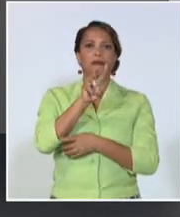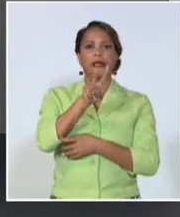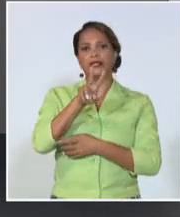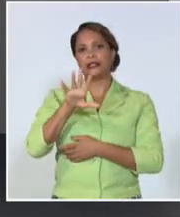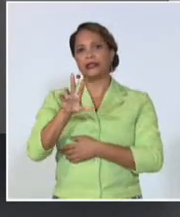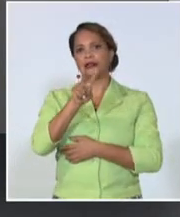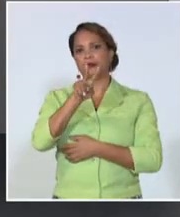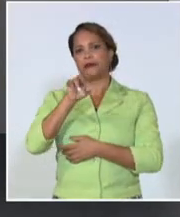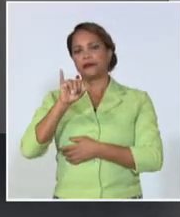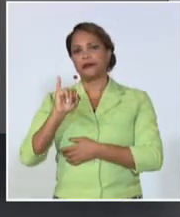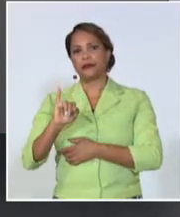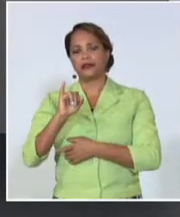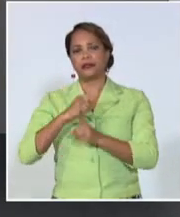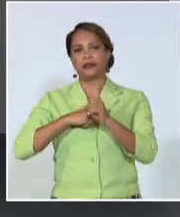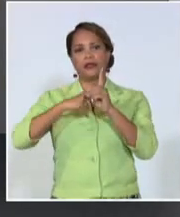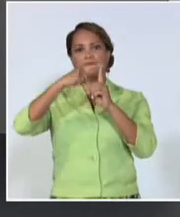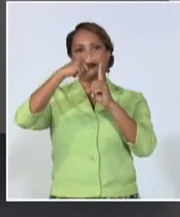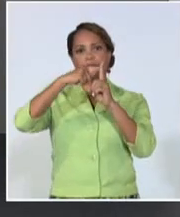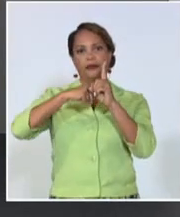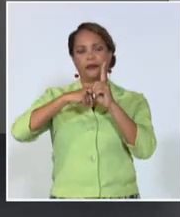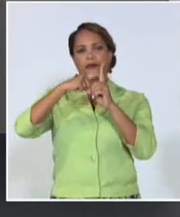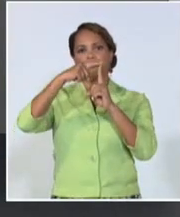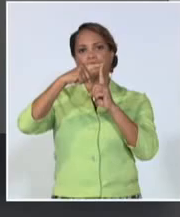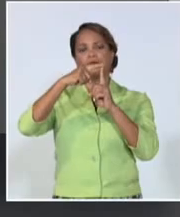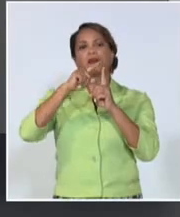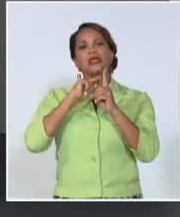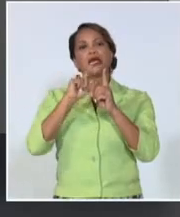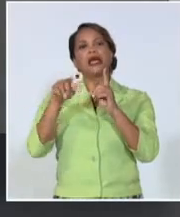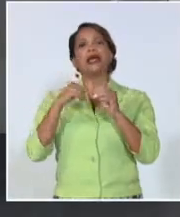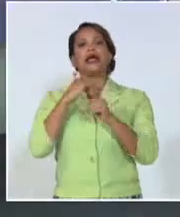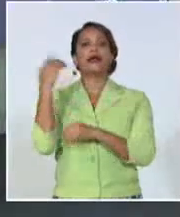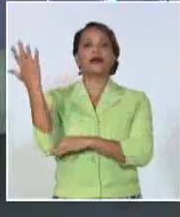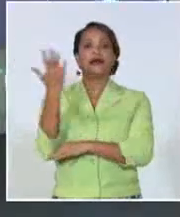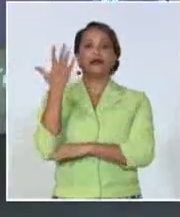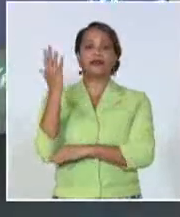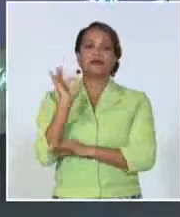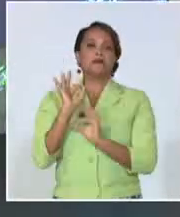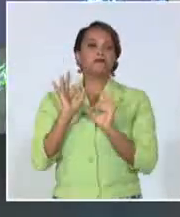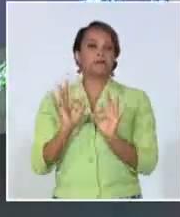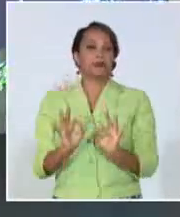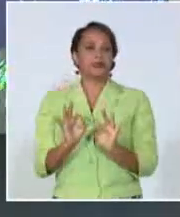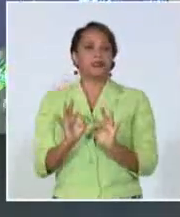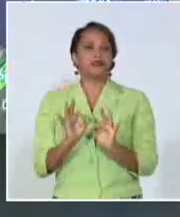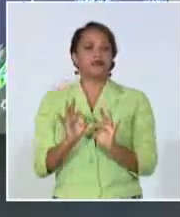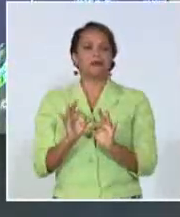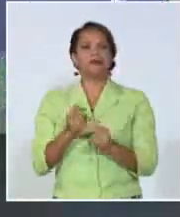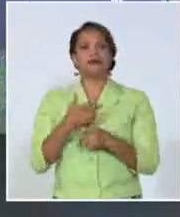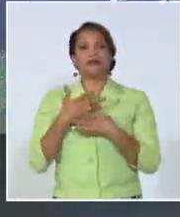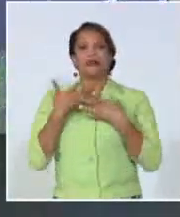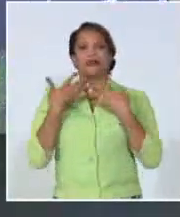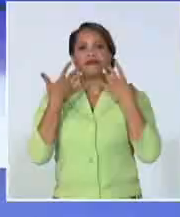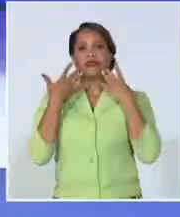26 grados Celsius. Así que este es el tiempo, les deseo que pasen un día muy feliz y hasta mañana.